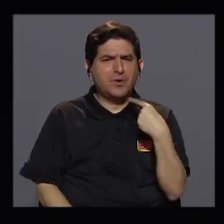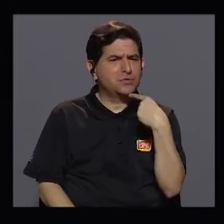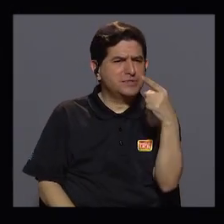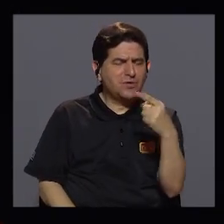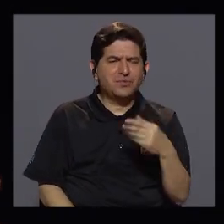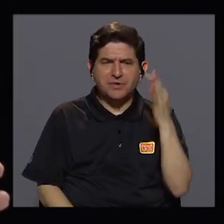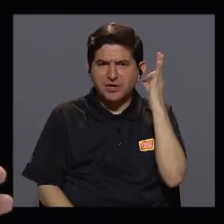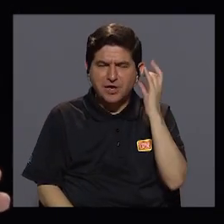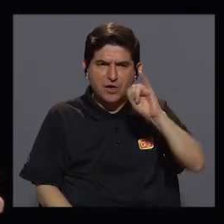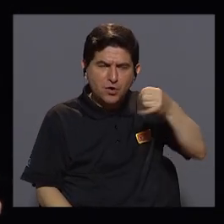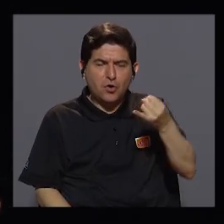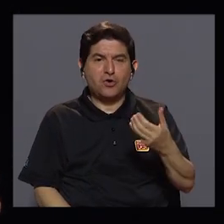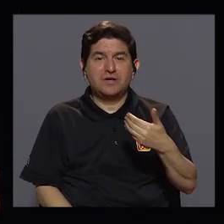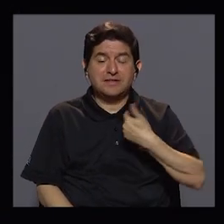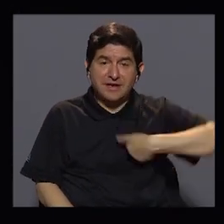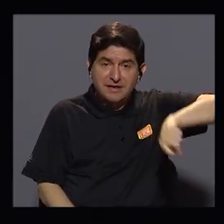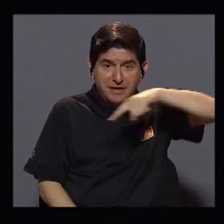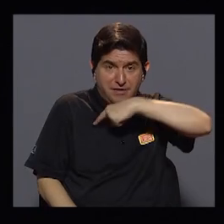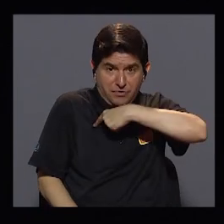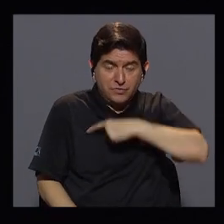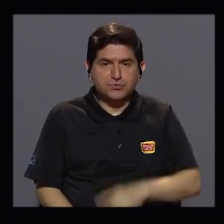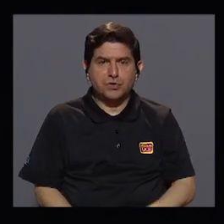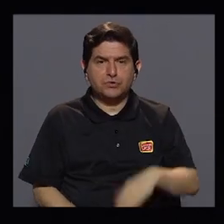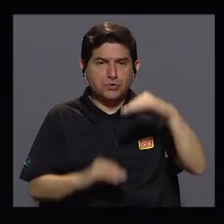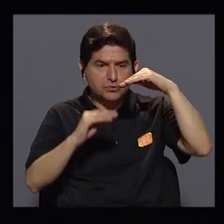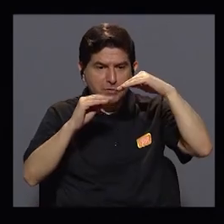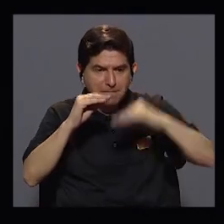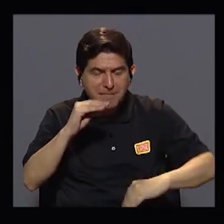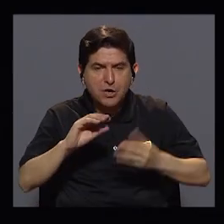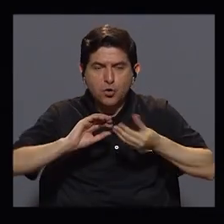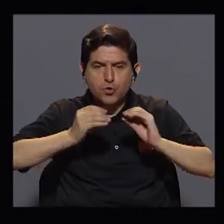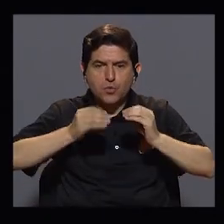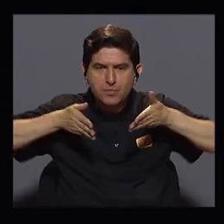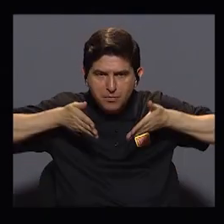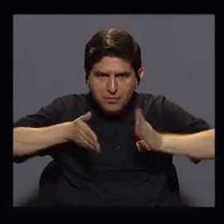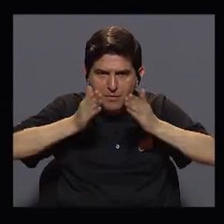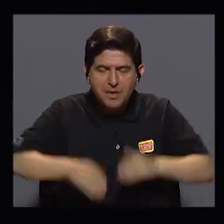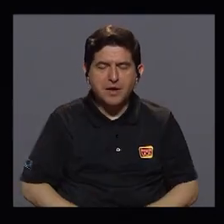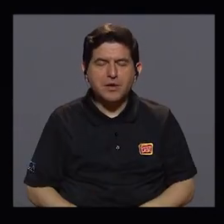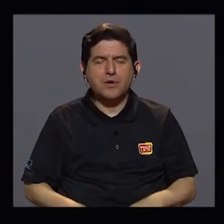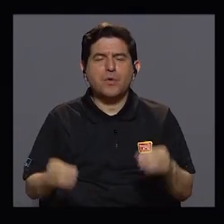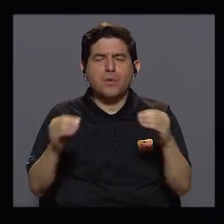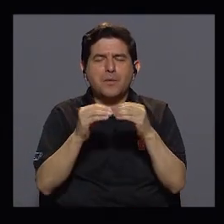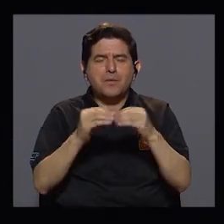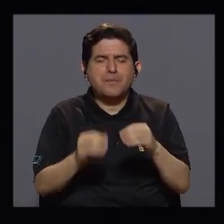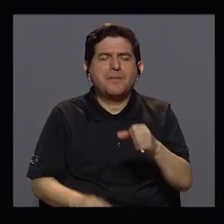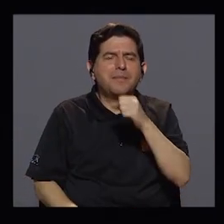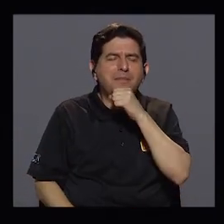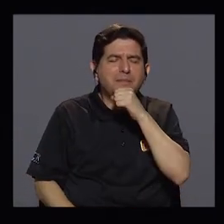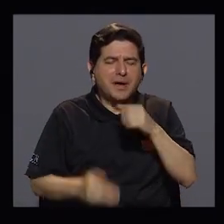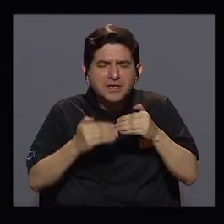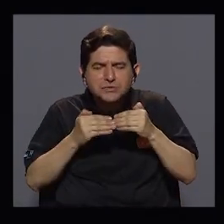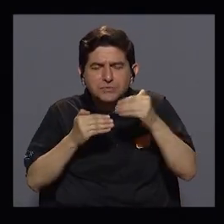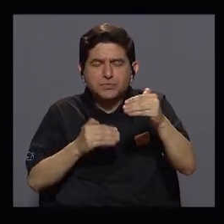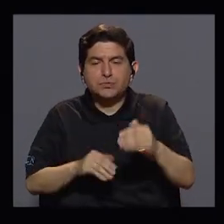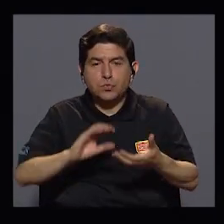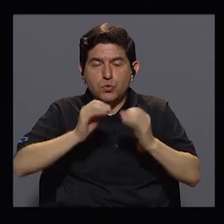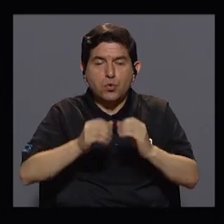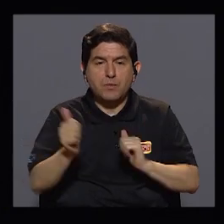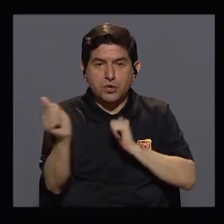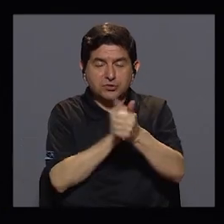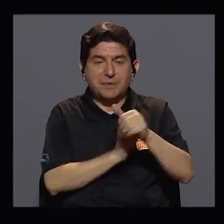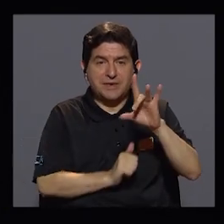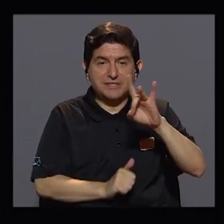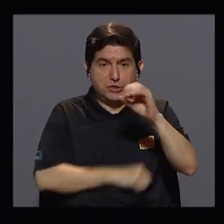planteaba ahora. Cada vez tenemos que nacen menos personas, tenemos un envejecimiento a más largo plazo, inclusive con números que